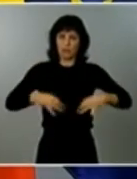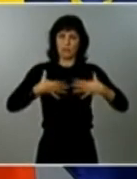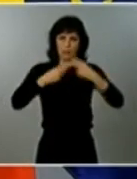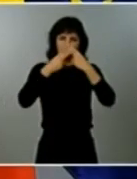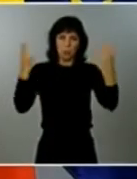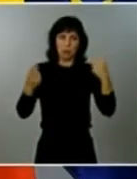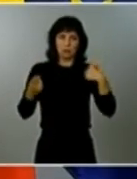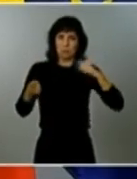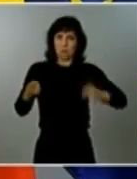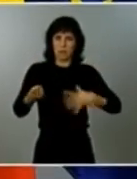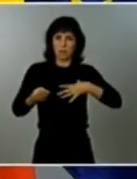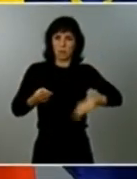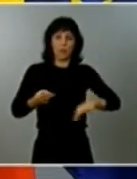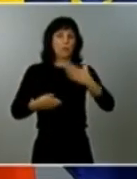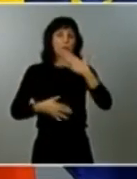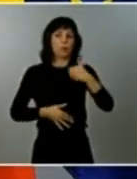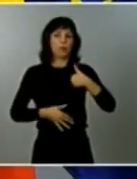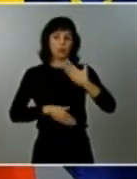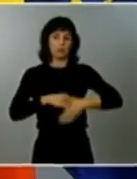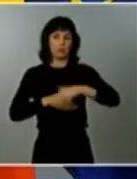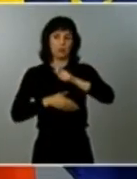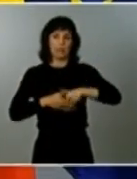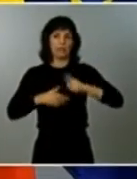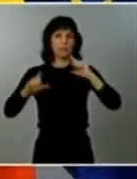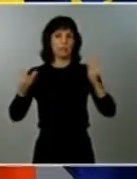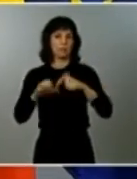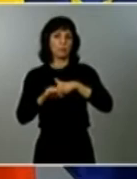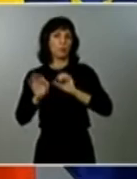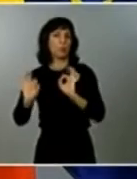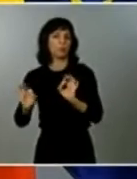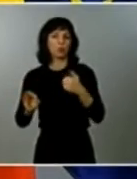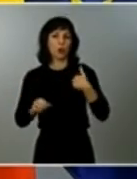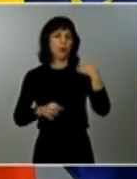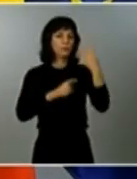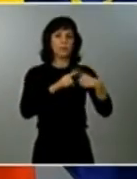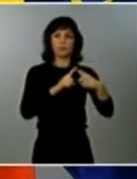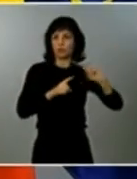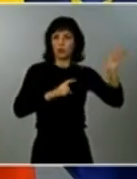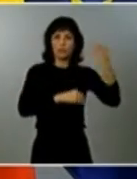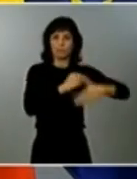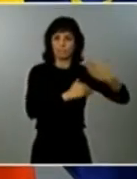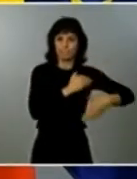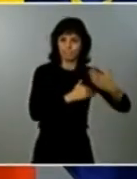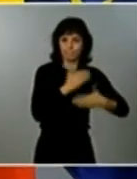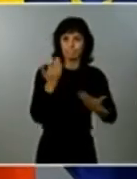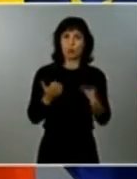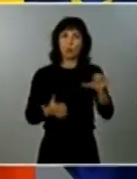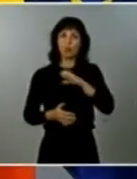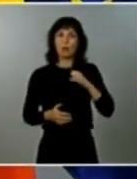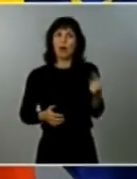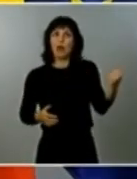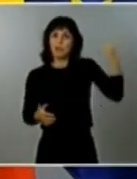director del CAES, Fernando Simón, un estudio, Salud Pública de las Comunidades